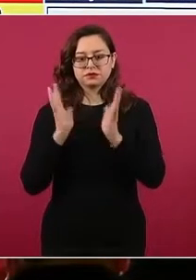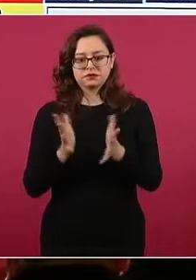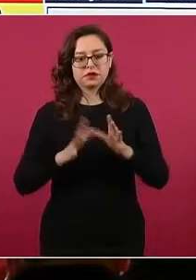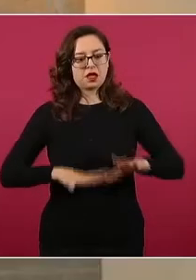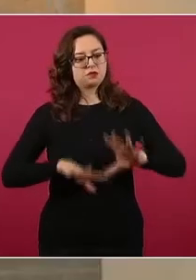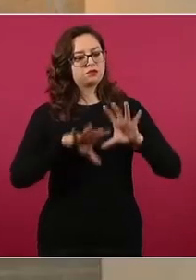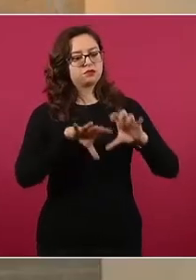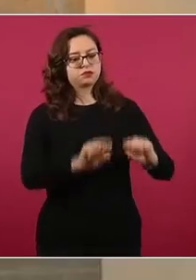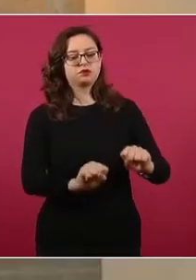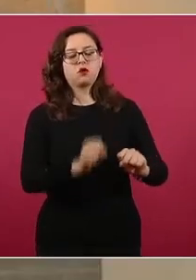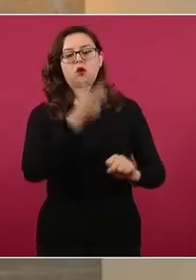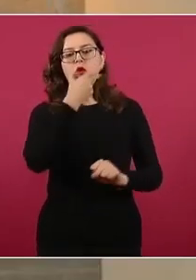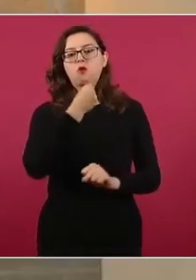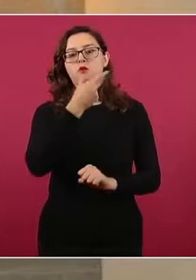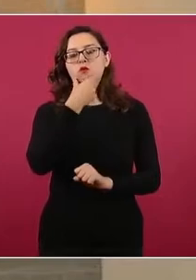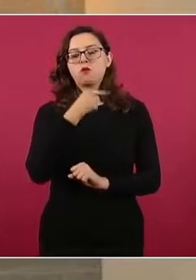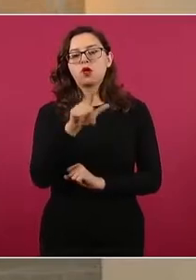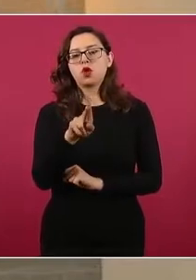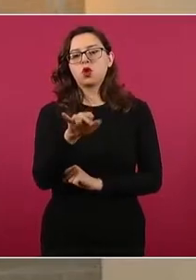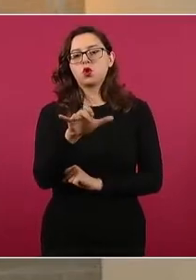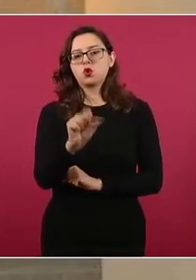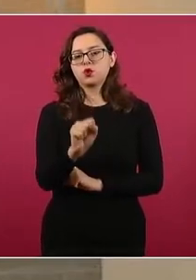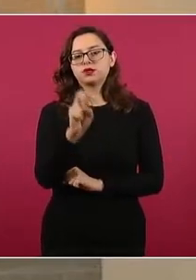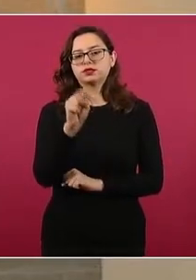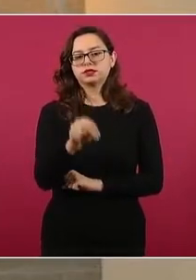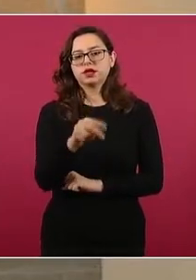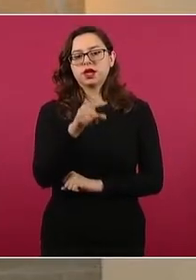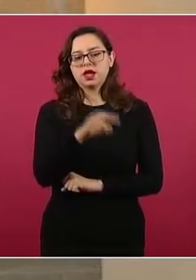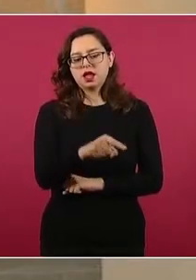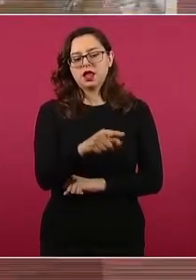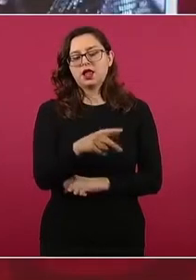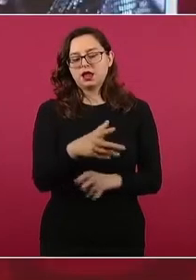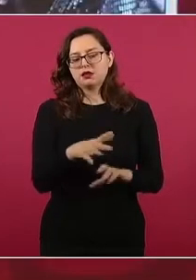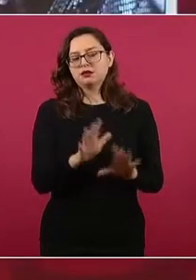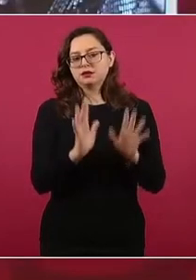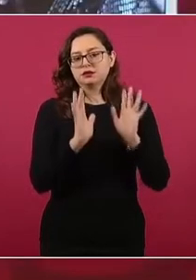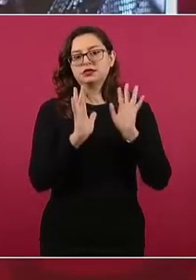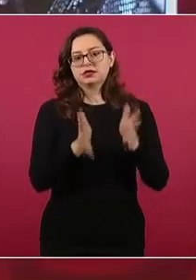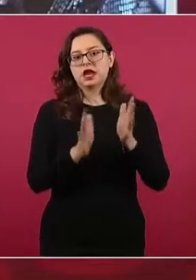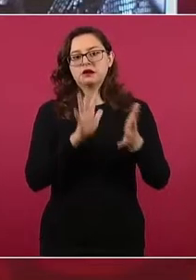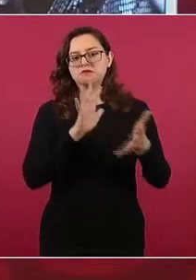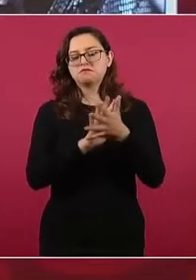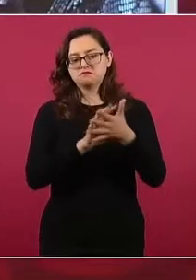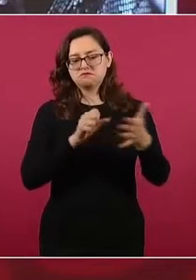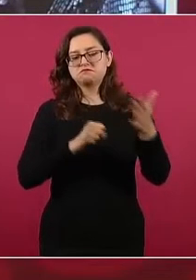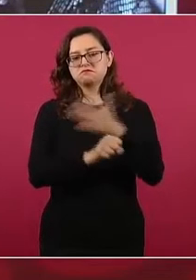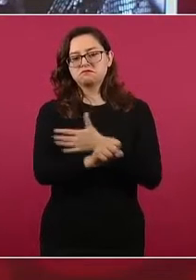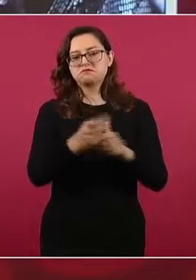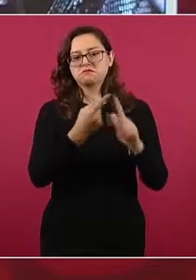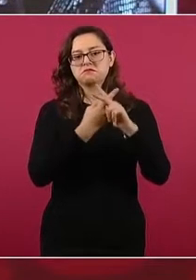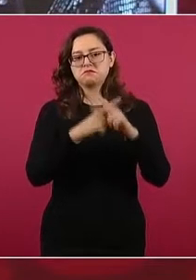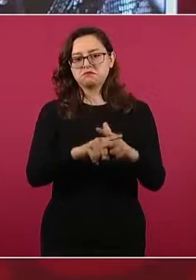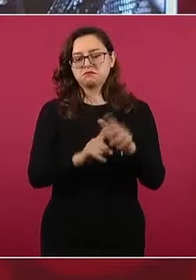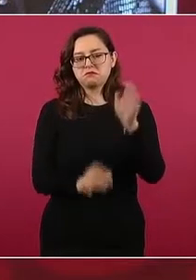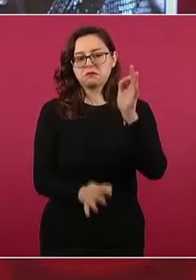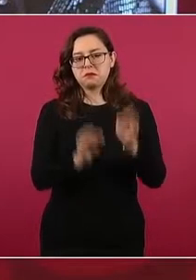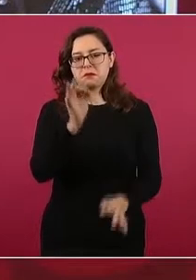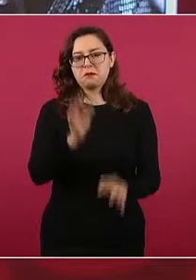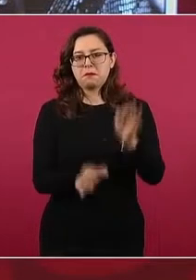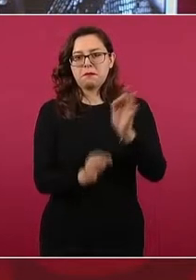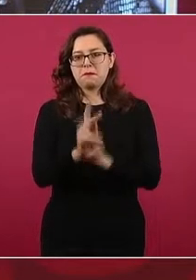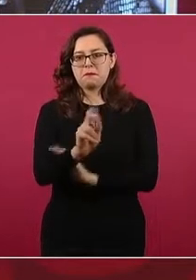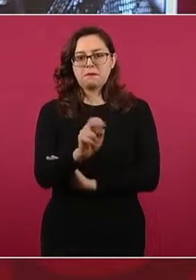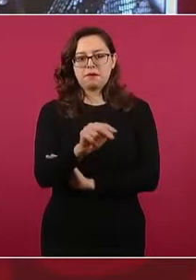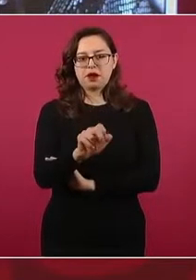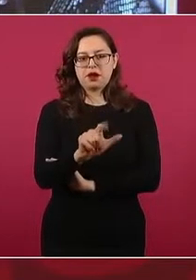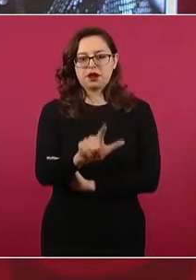Luis N. el pasado 19 de julio. Ya está vinculado a proceso penal. Él es